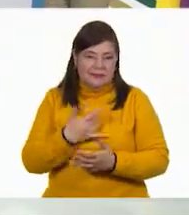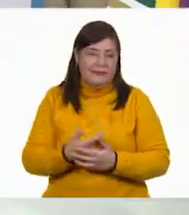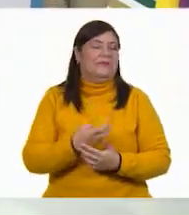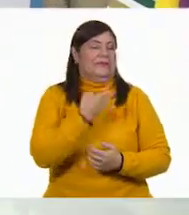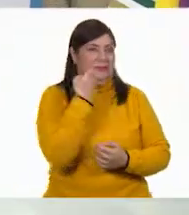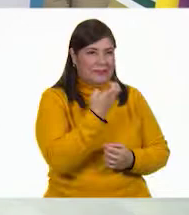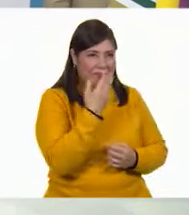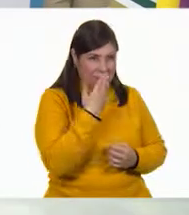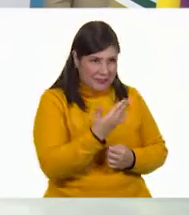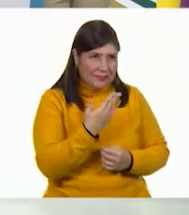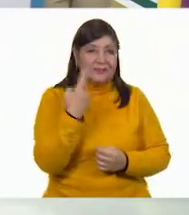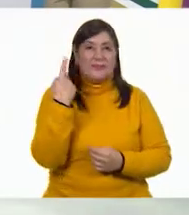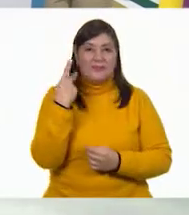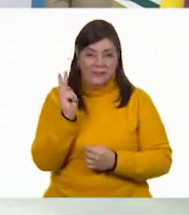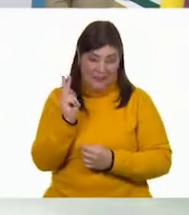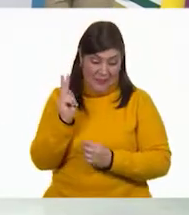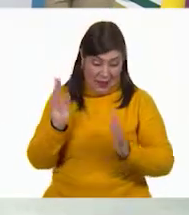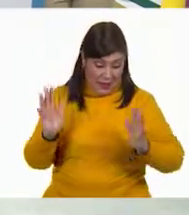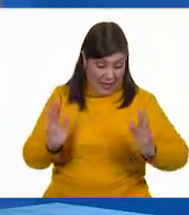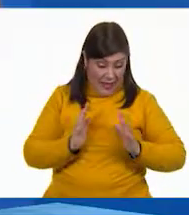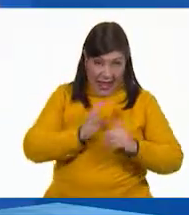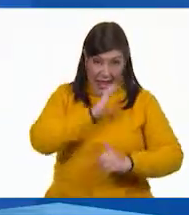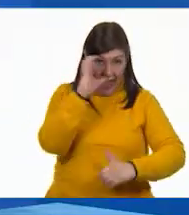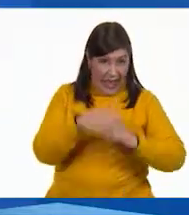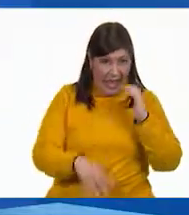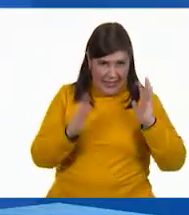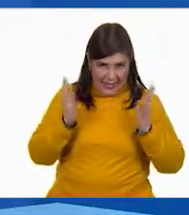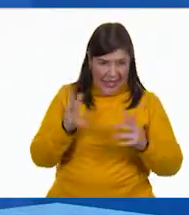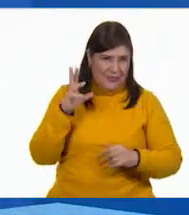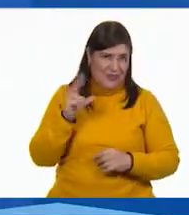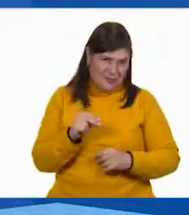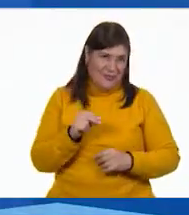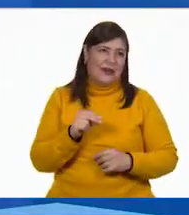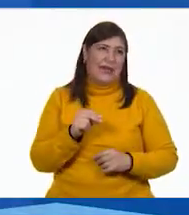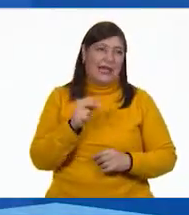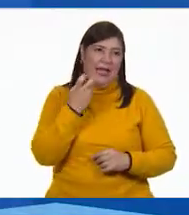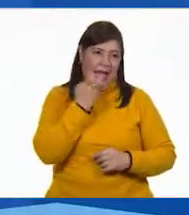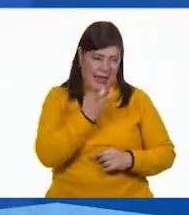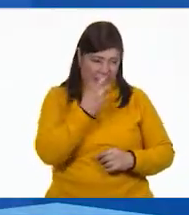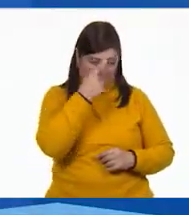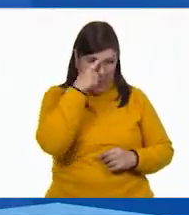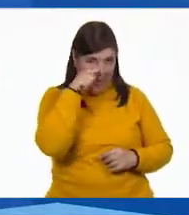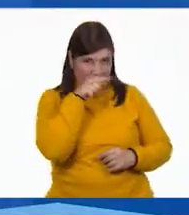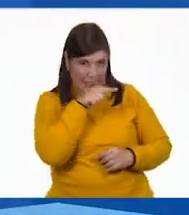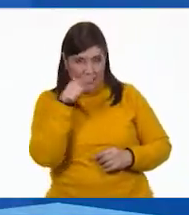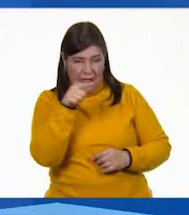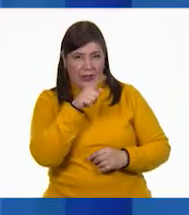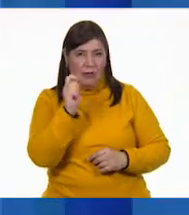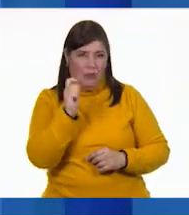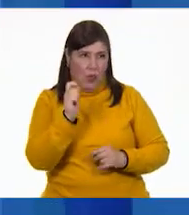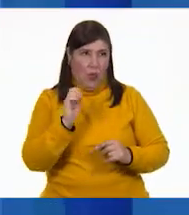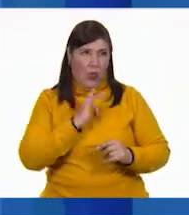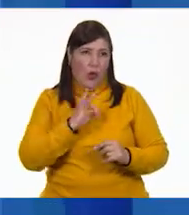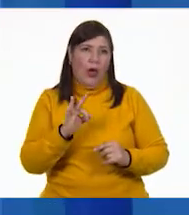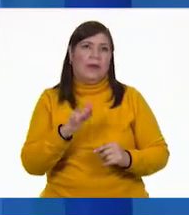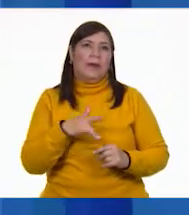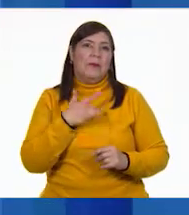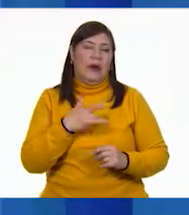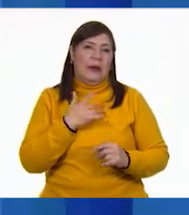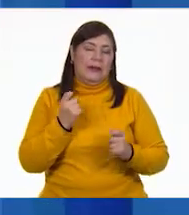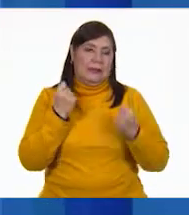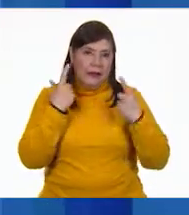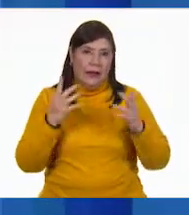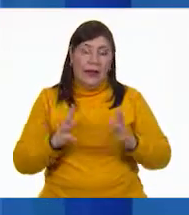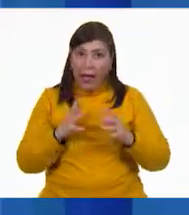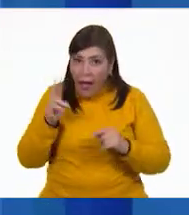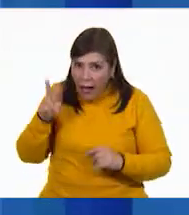Exacto. Pero las sorpresas no acaban. Esta es una para ti, para la maestra Malo. ¡No me digas! Ya me